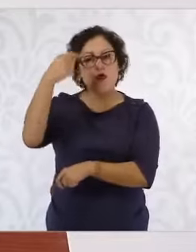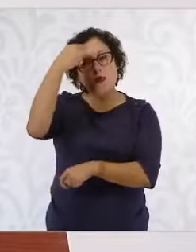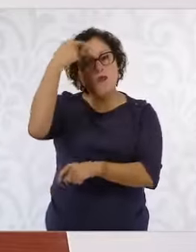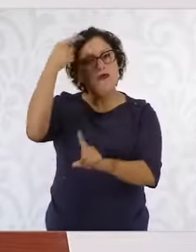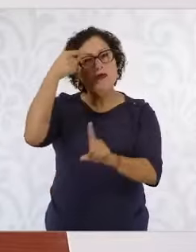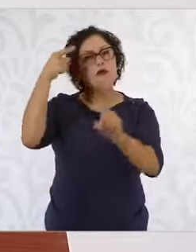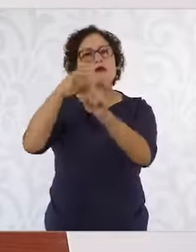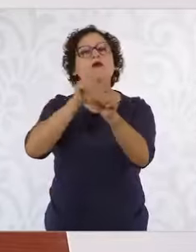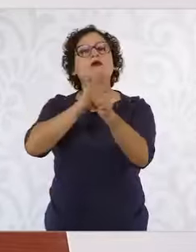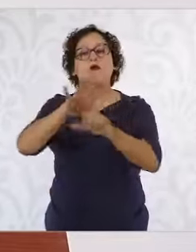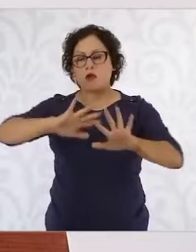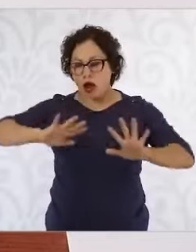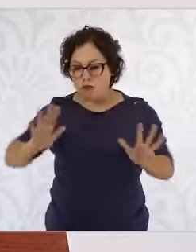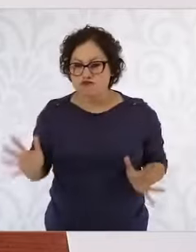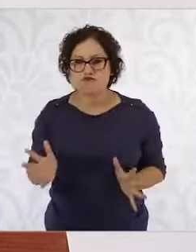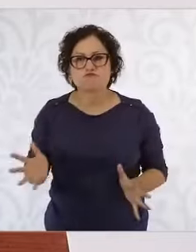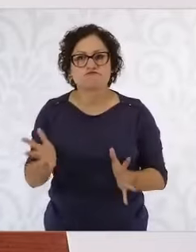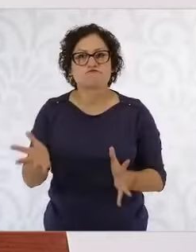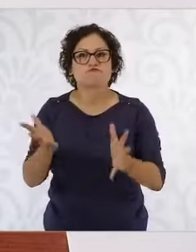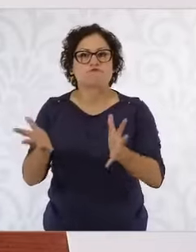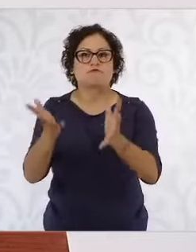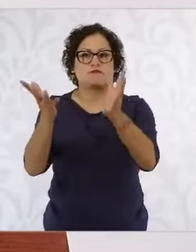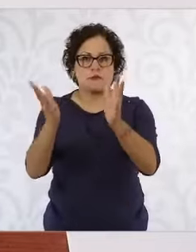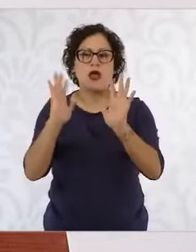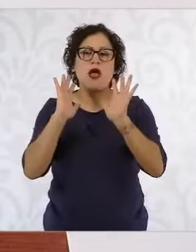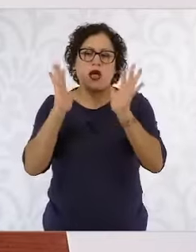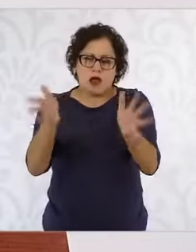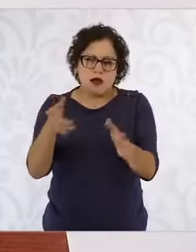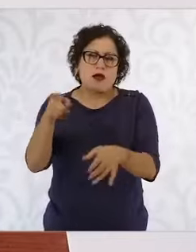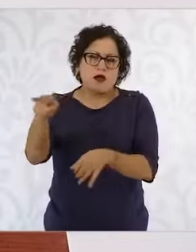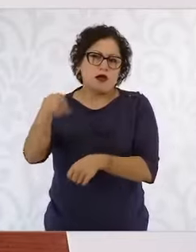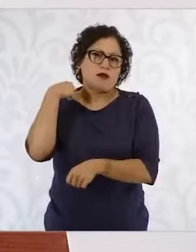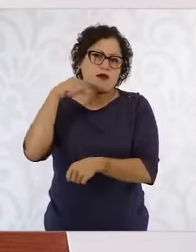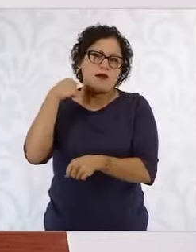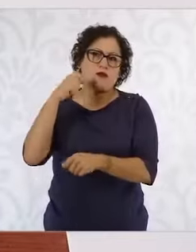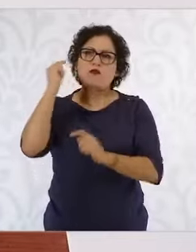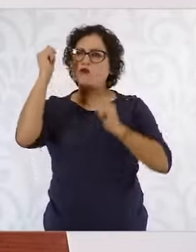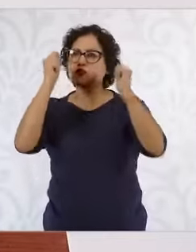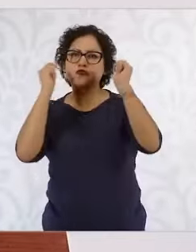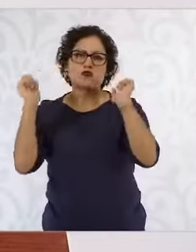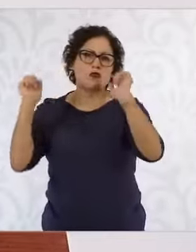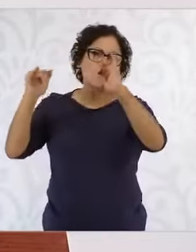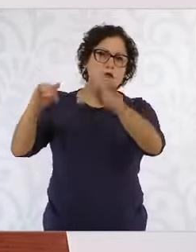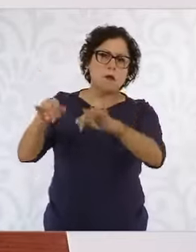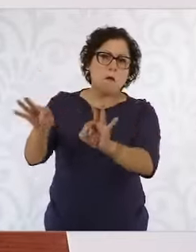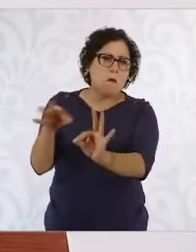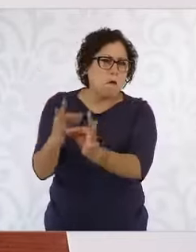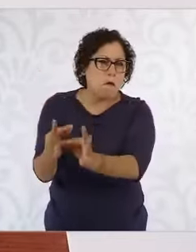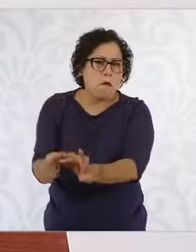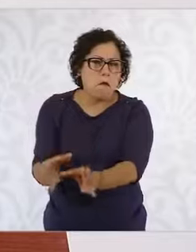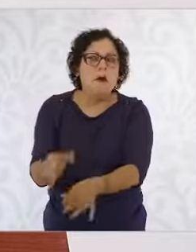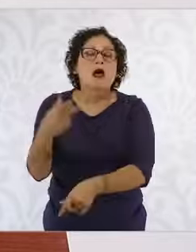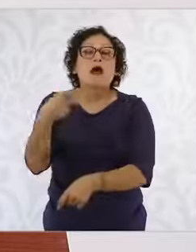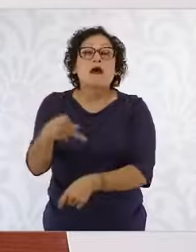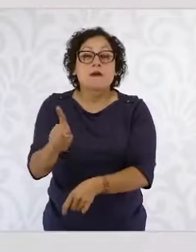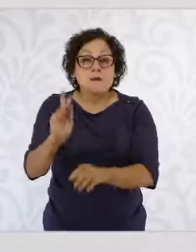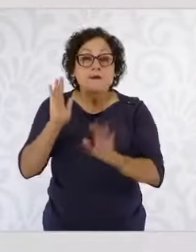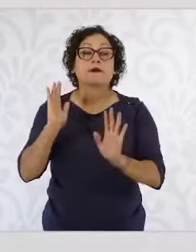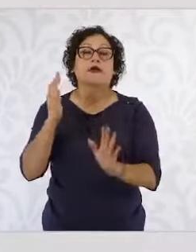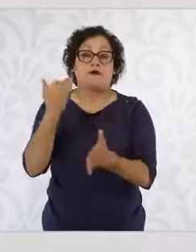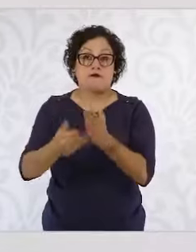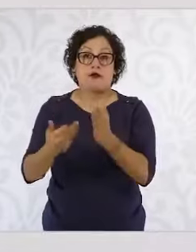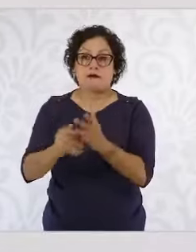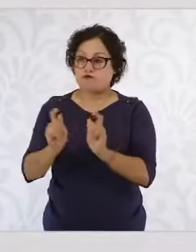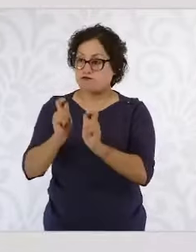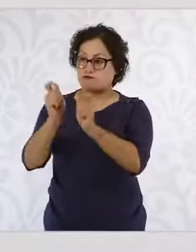todavía más, porque ya está llegando Turismo Acapulco, este hermoso puerto. Pero necesitamos